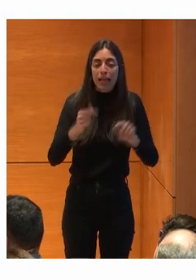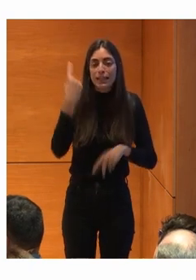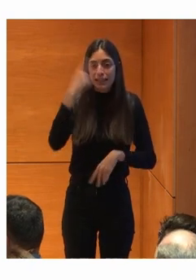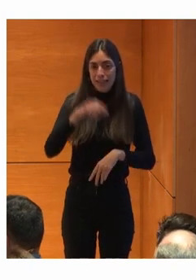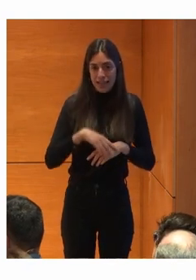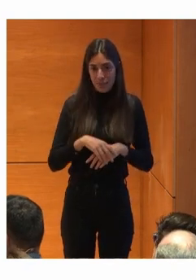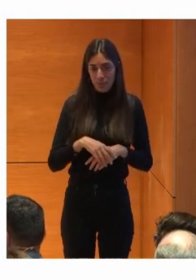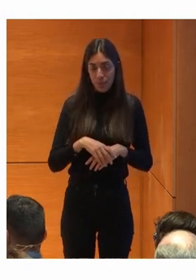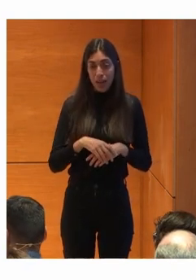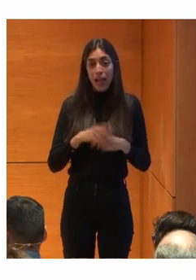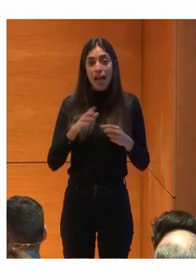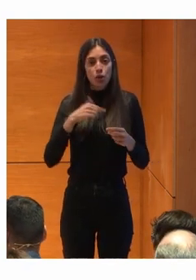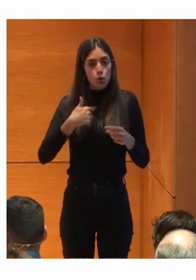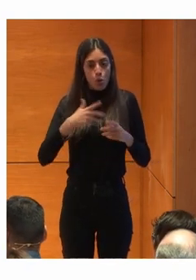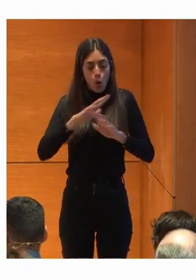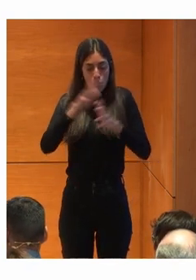A internet